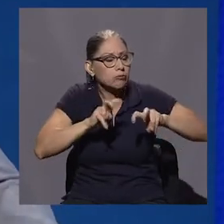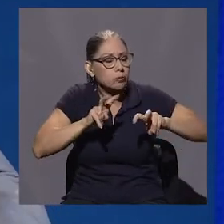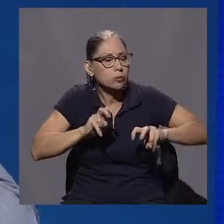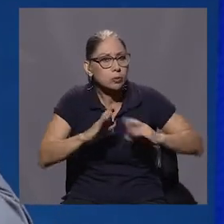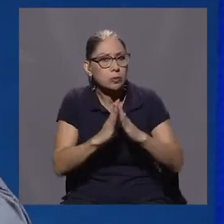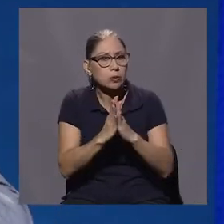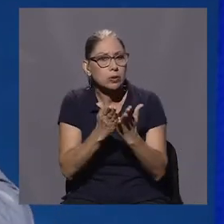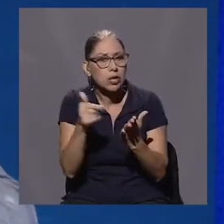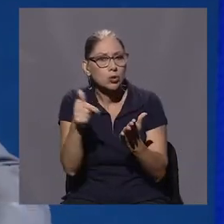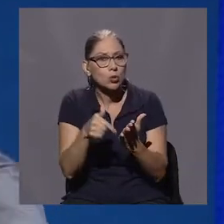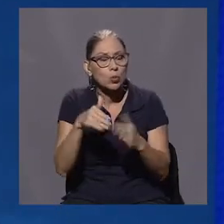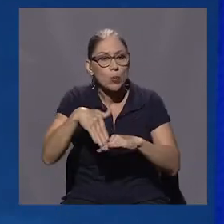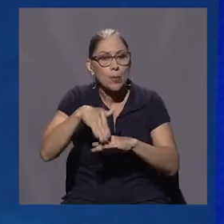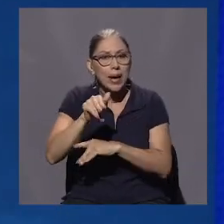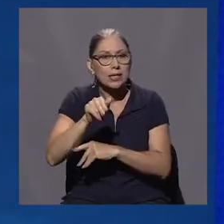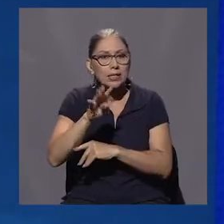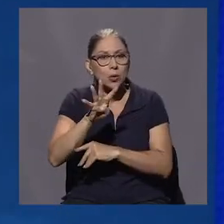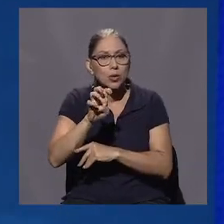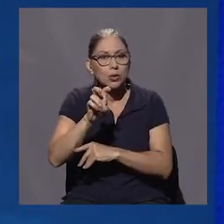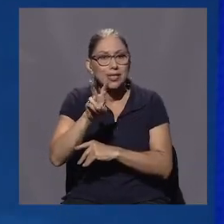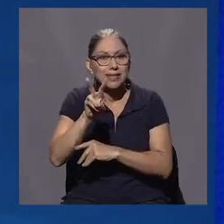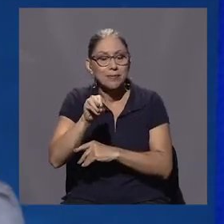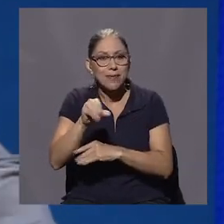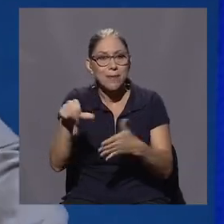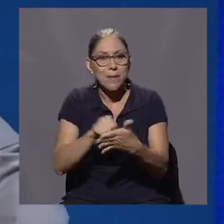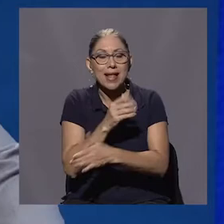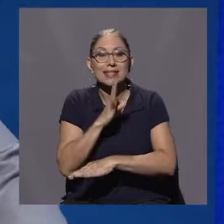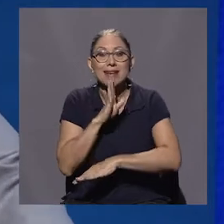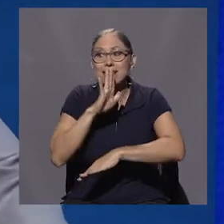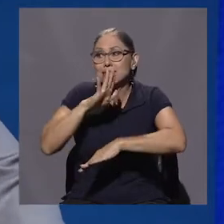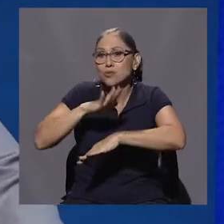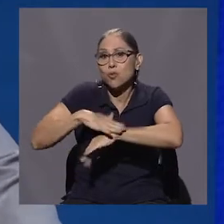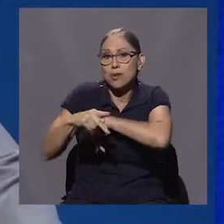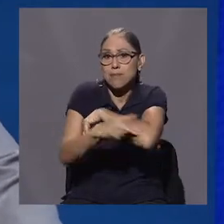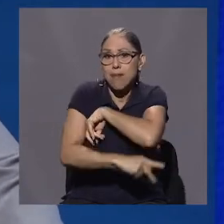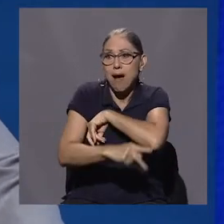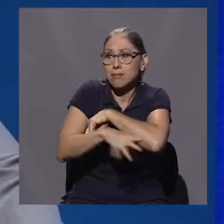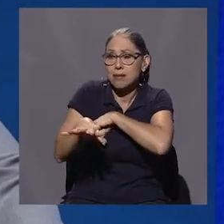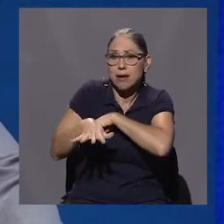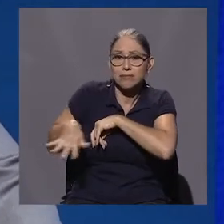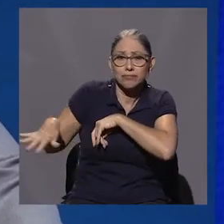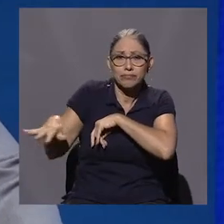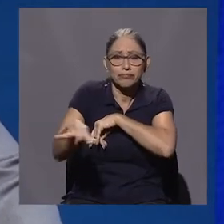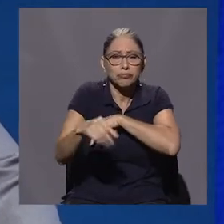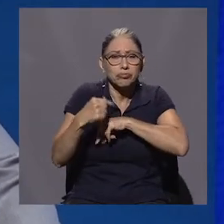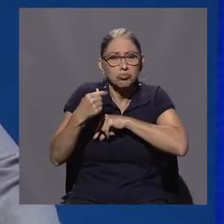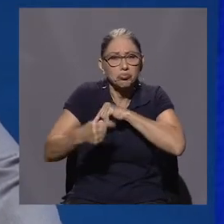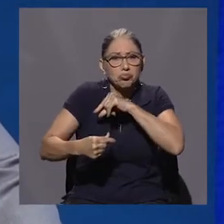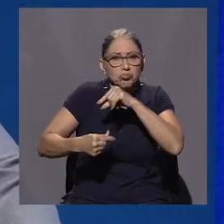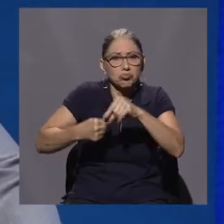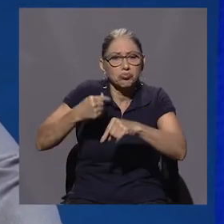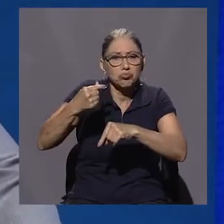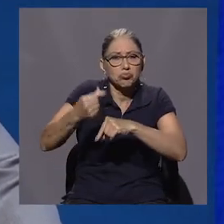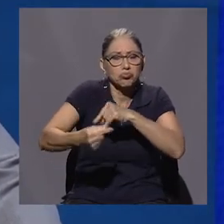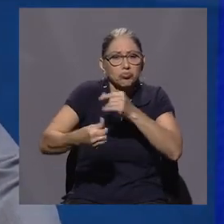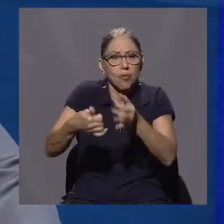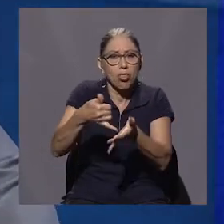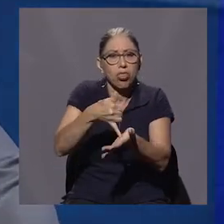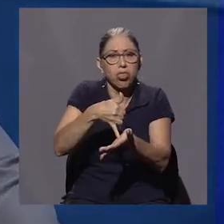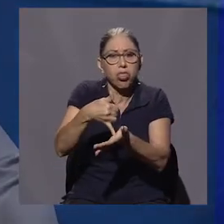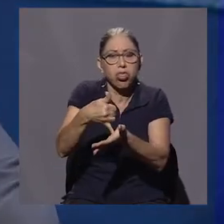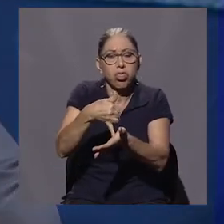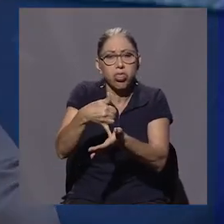de más de 420 páginas que nos ilustra sobre una patria que poco a poco ha venido debilitándose desde una